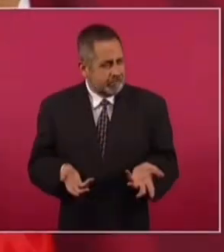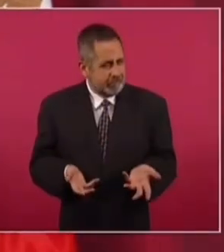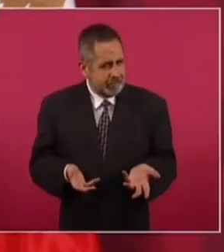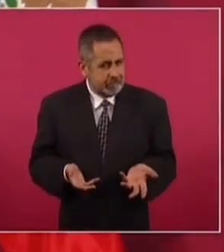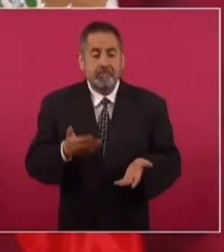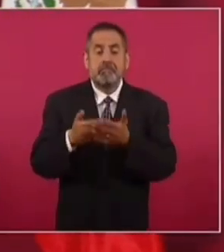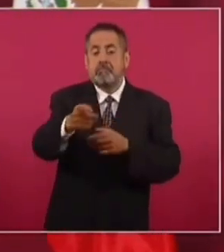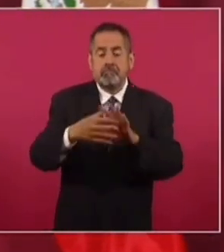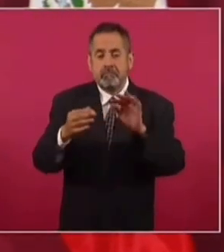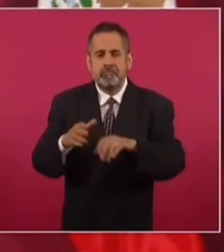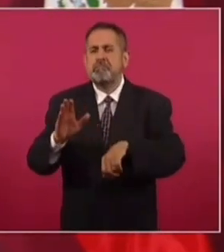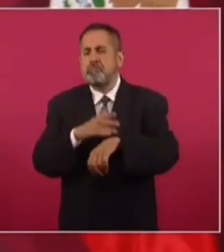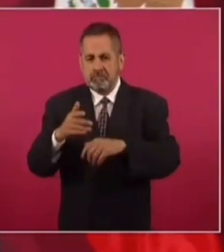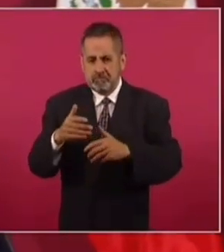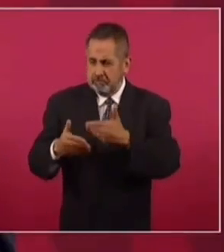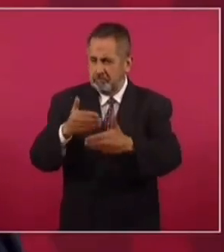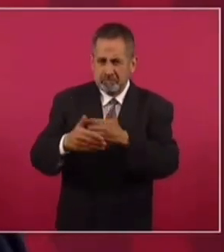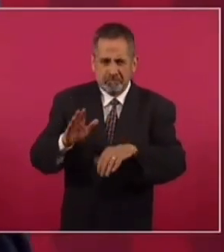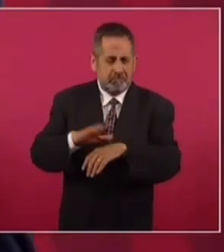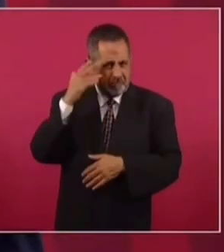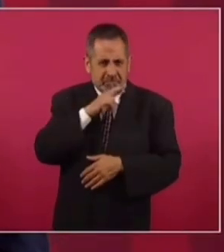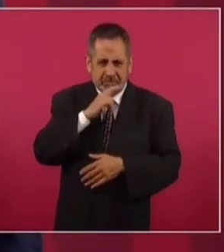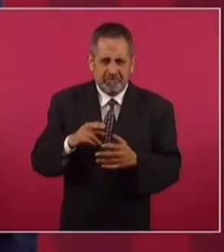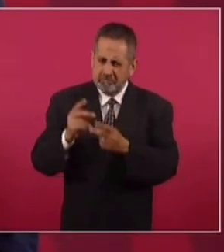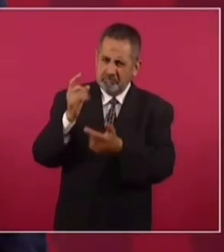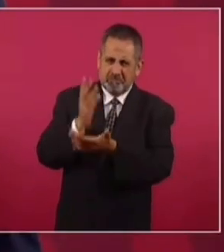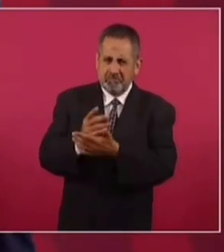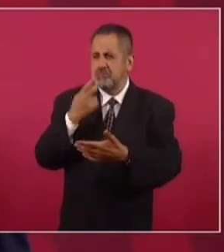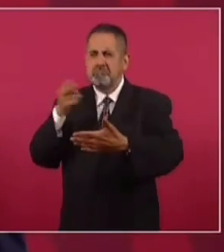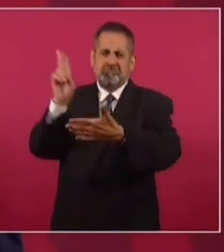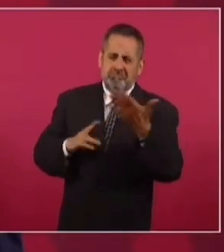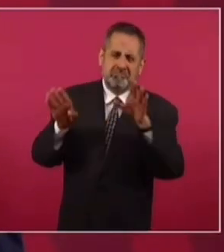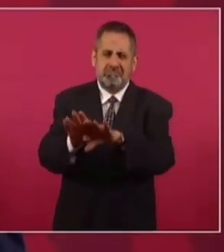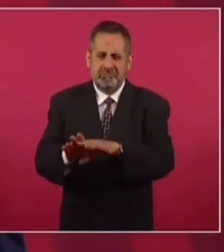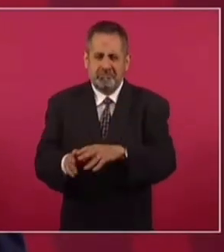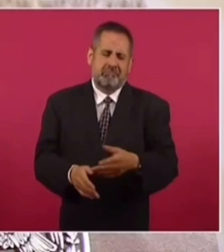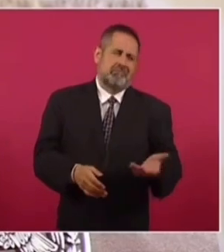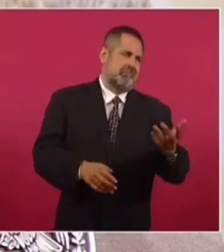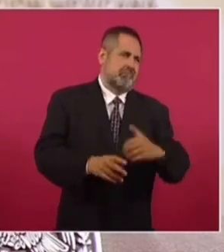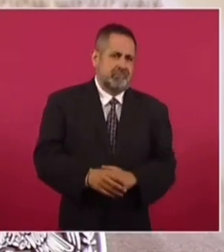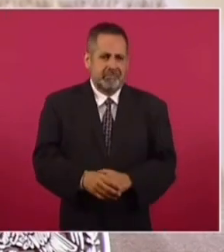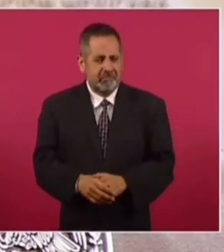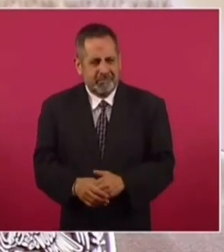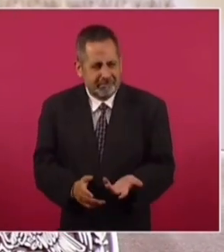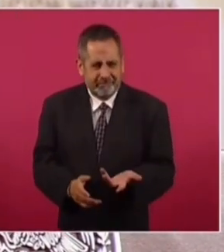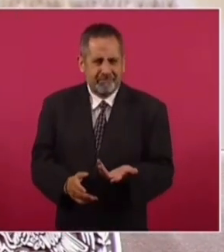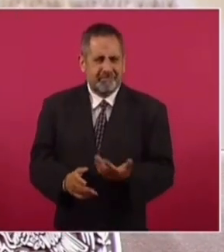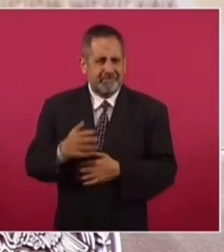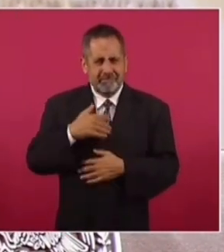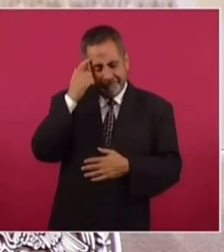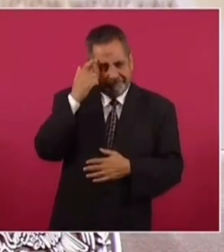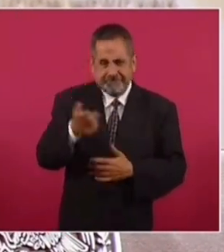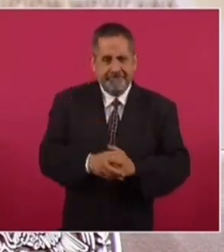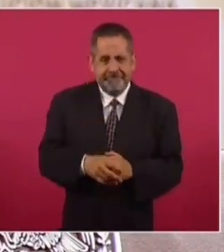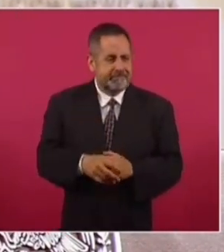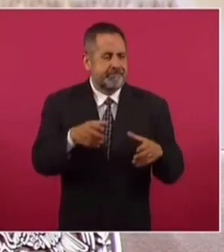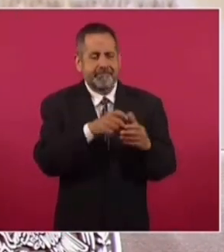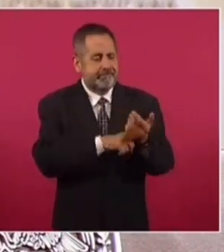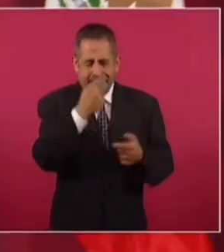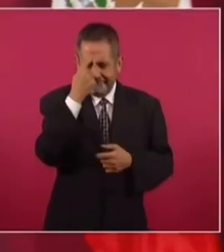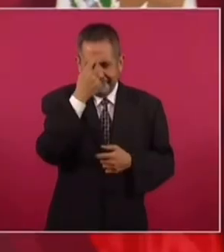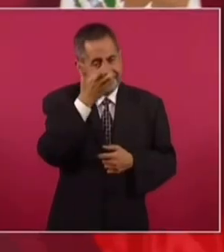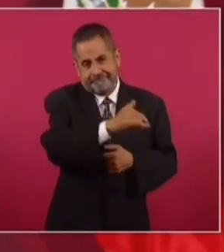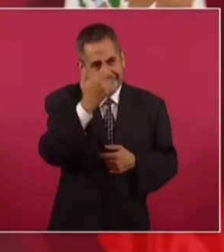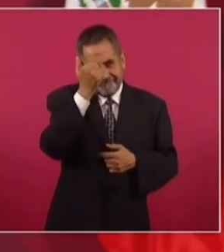maya. Entonces, ahora, cuando dice la compañera, ¿por qué no se adelantan? Y de una vez clausuren el tren. O sea, pero es el